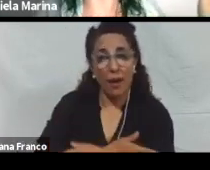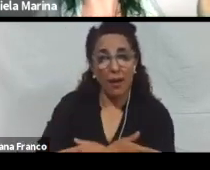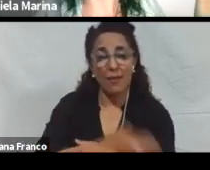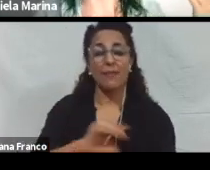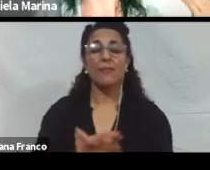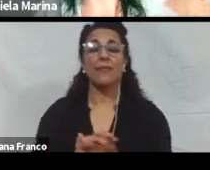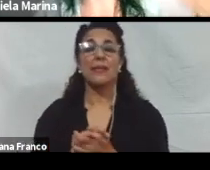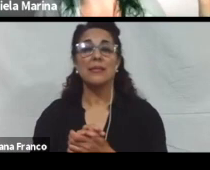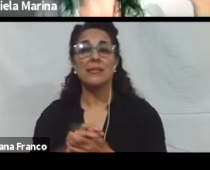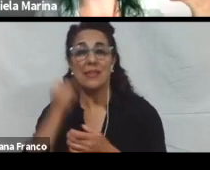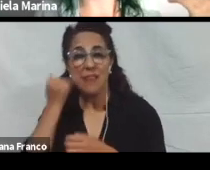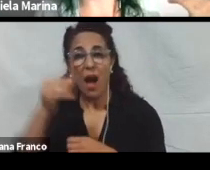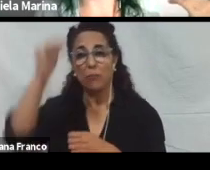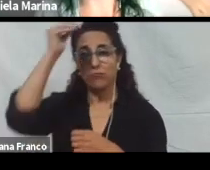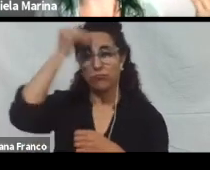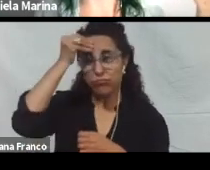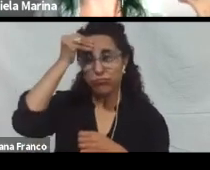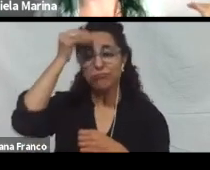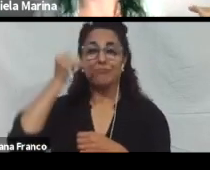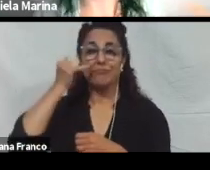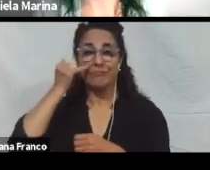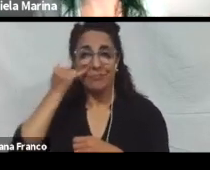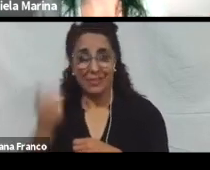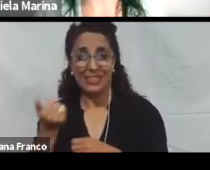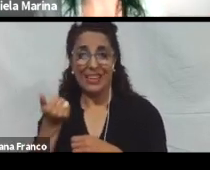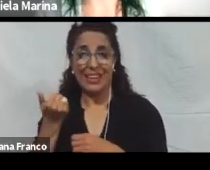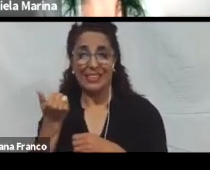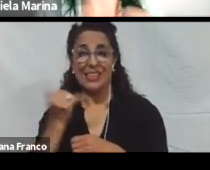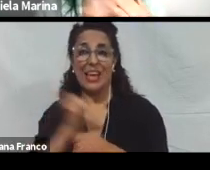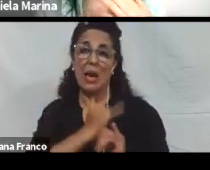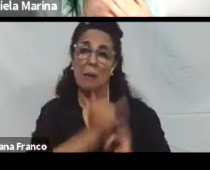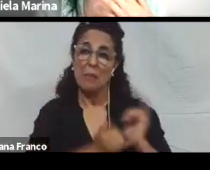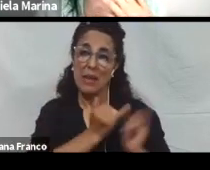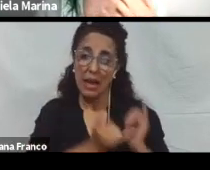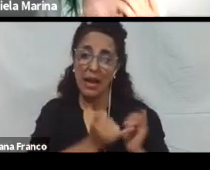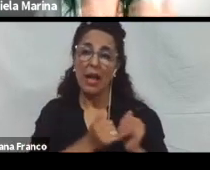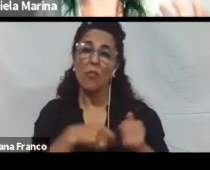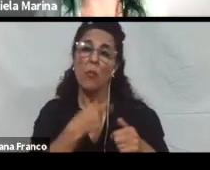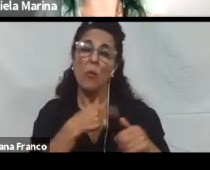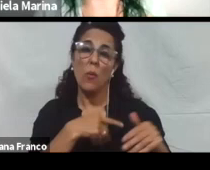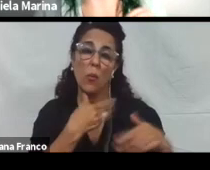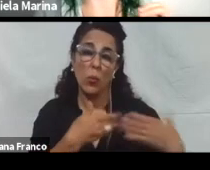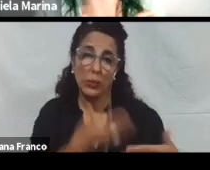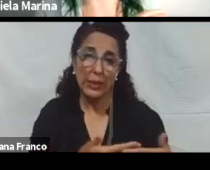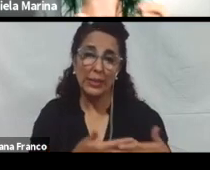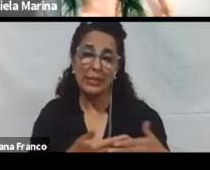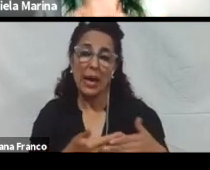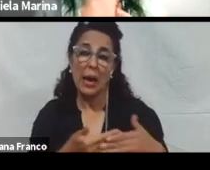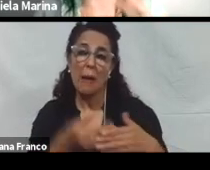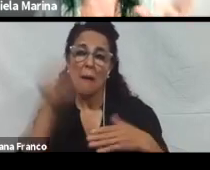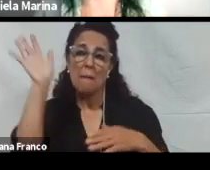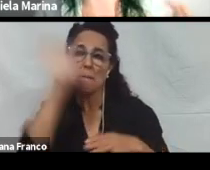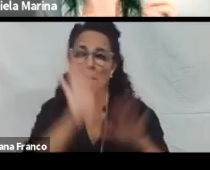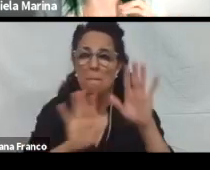similados, que ya se hayan explicado. Utilizar, por ejemplo, también mapas mentales para visualizar las